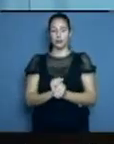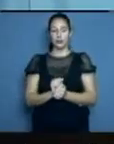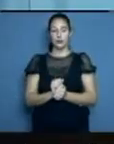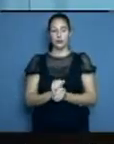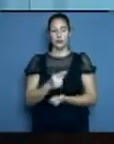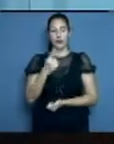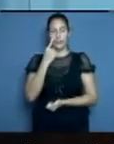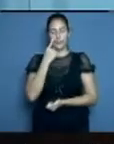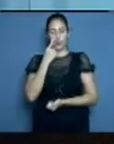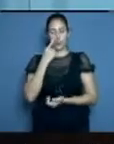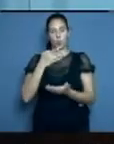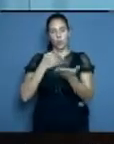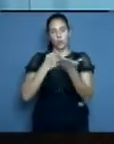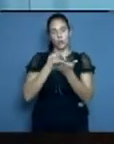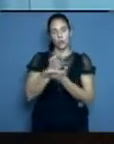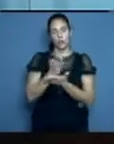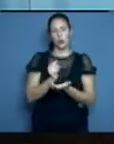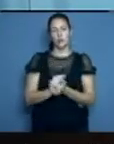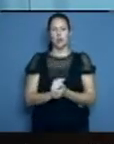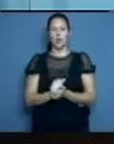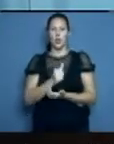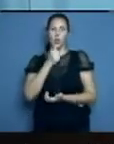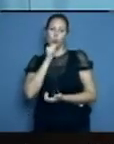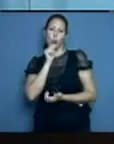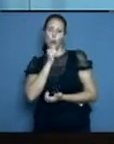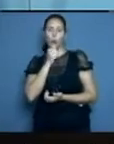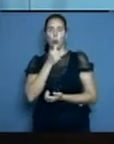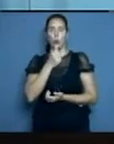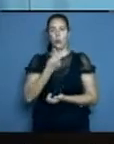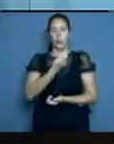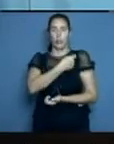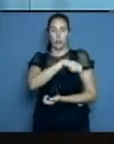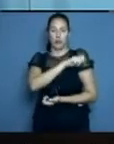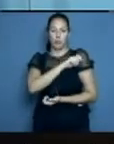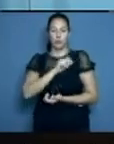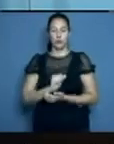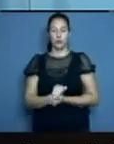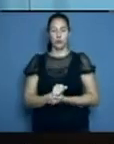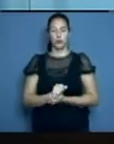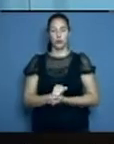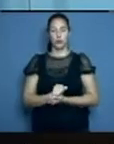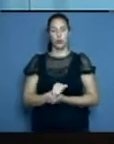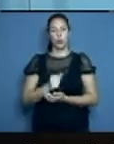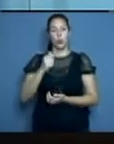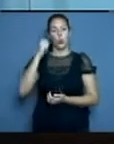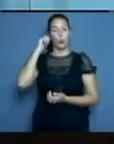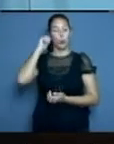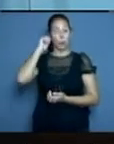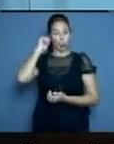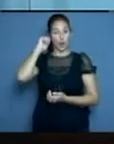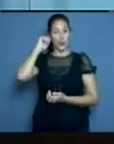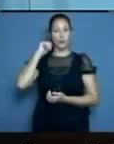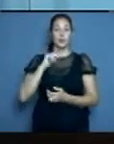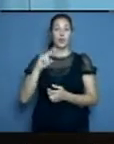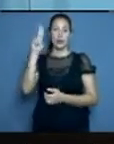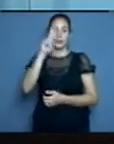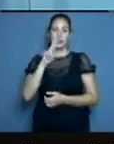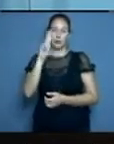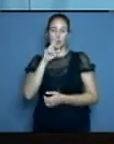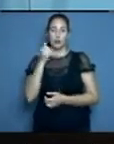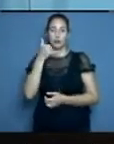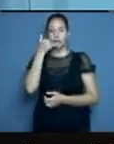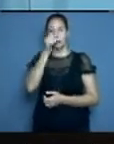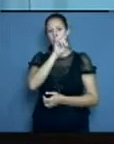por acá siguen llegando los criterios de la población. Nos dice por acá Eugenia González desde Alcidespino, creo que el mayor